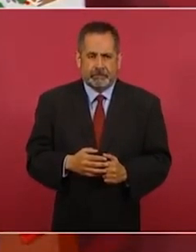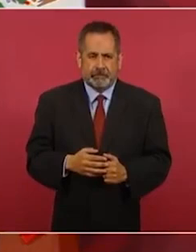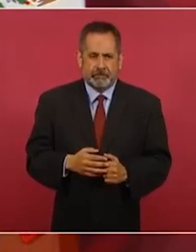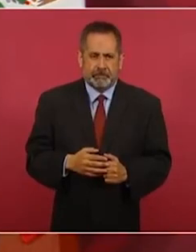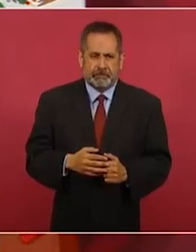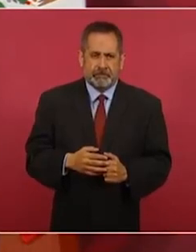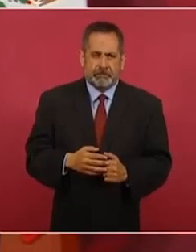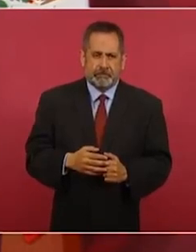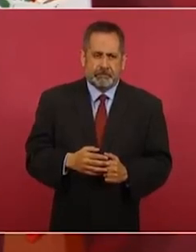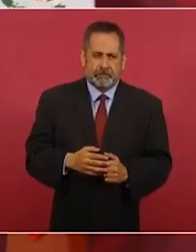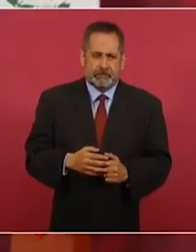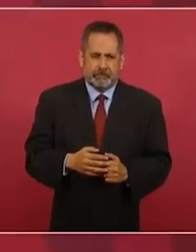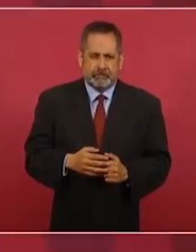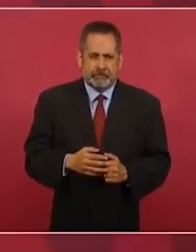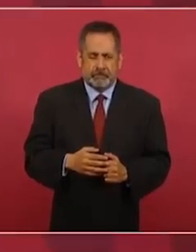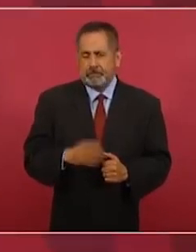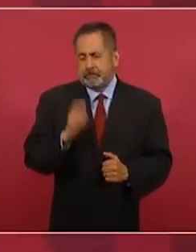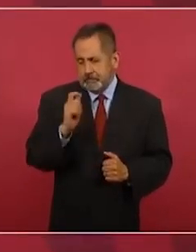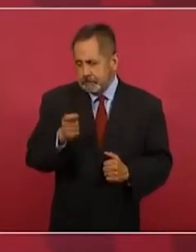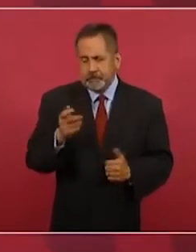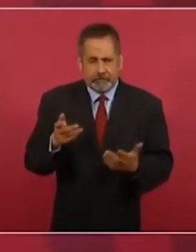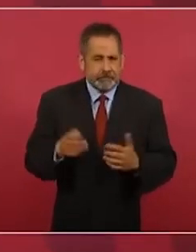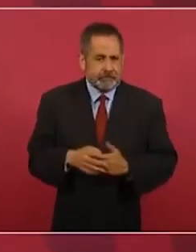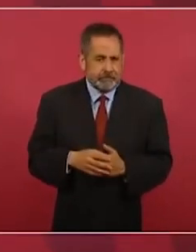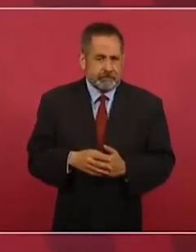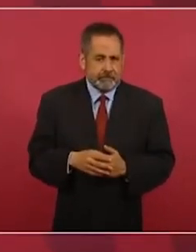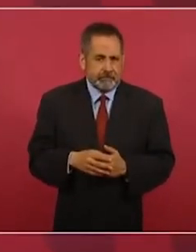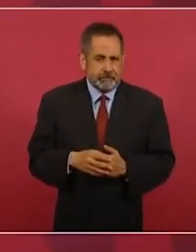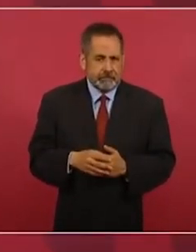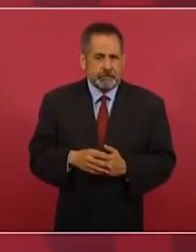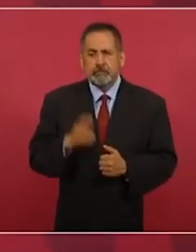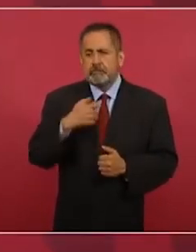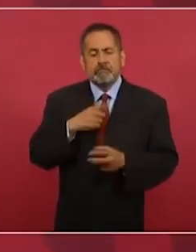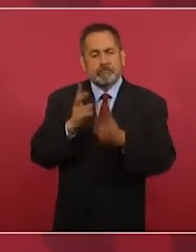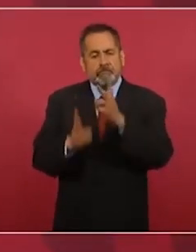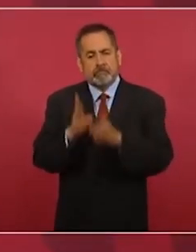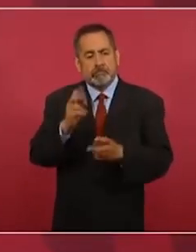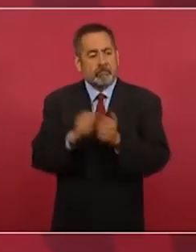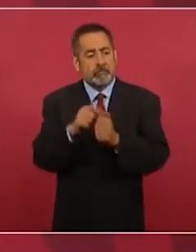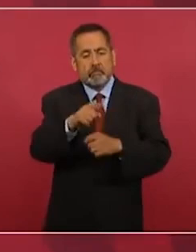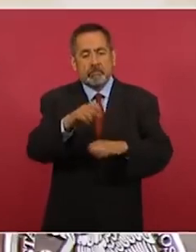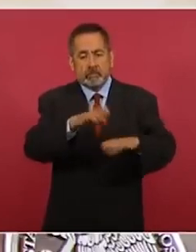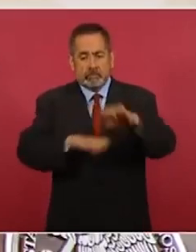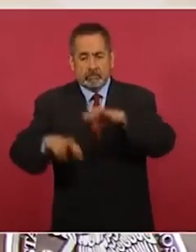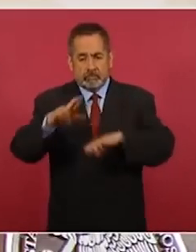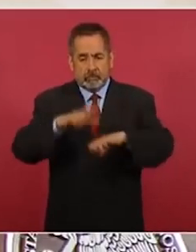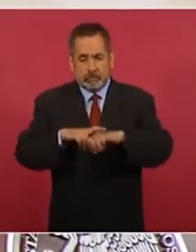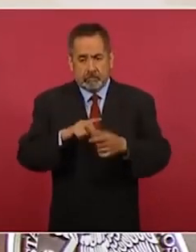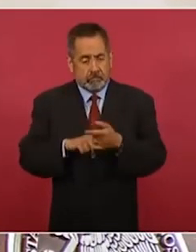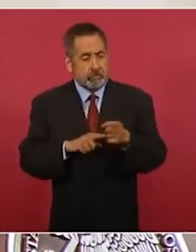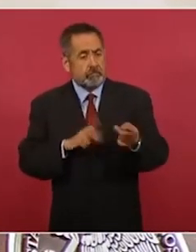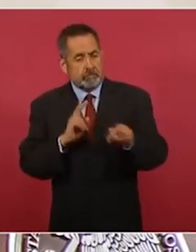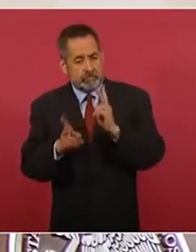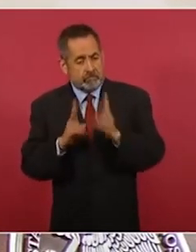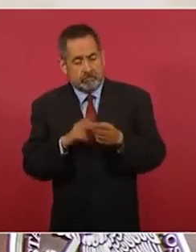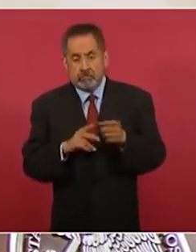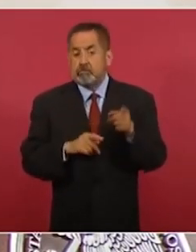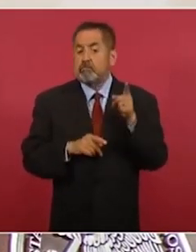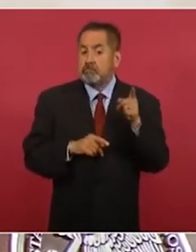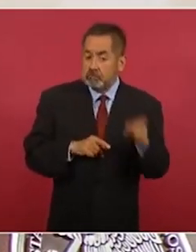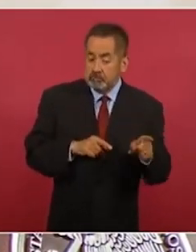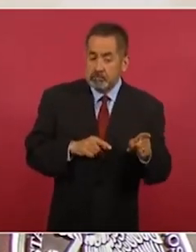Entonces, de eso hablamos con el embajador, que dicho sea de paso, es una